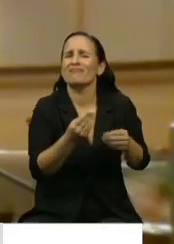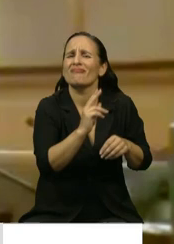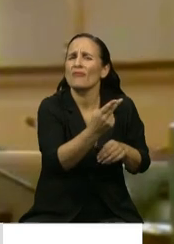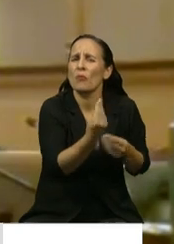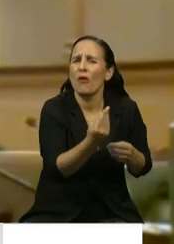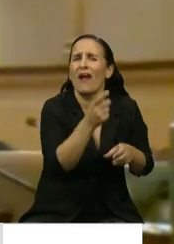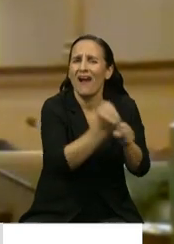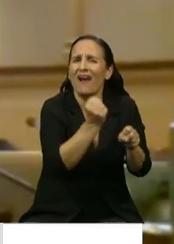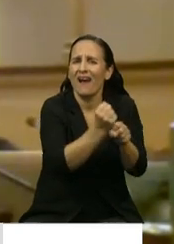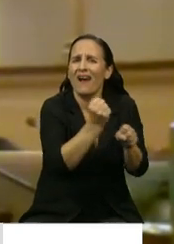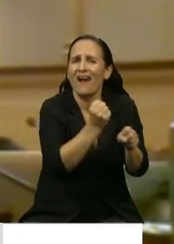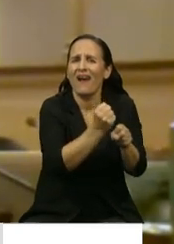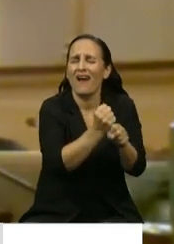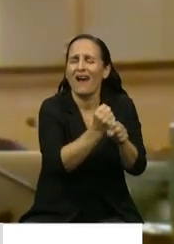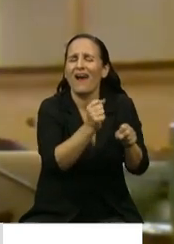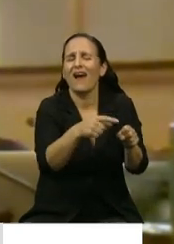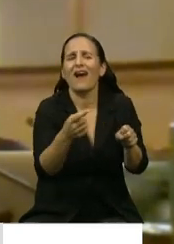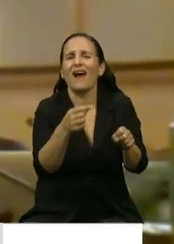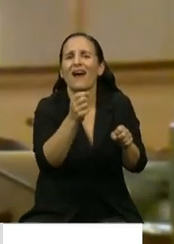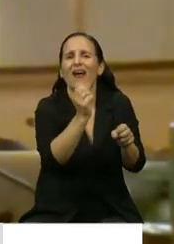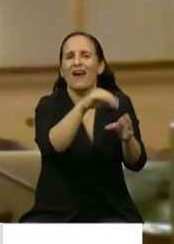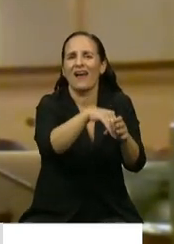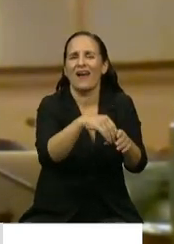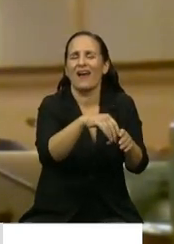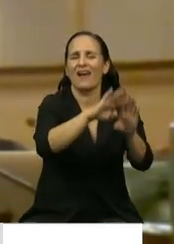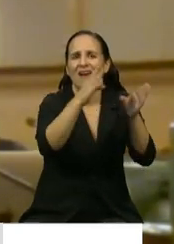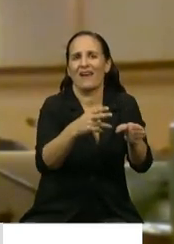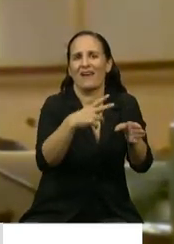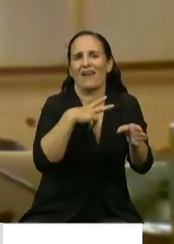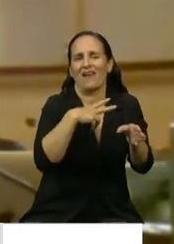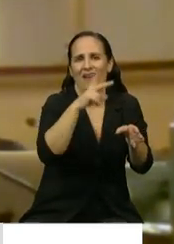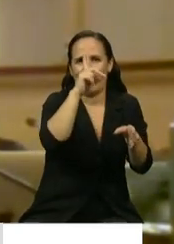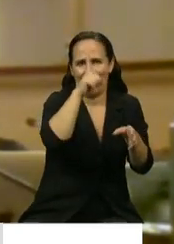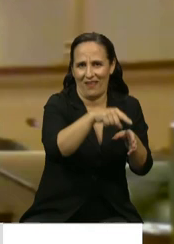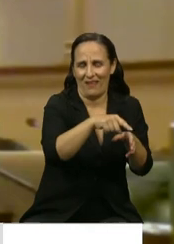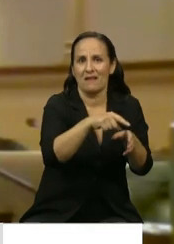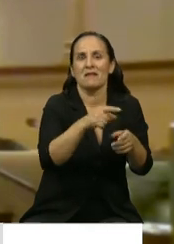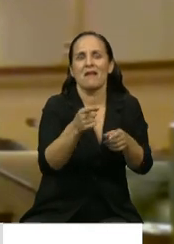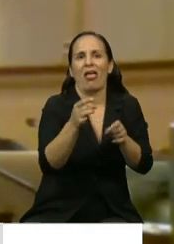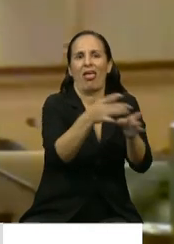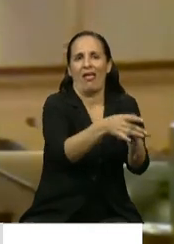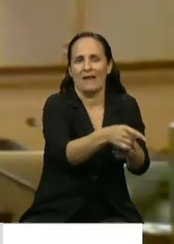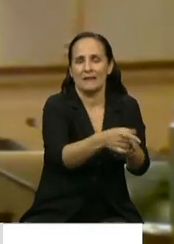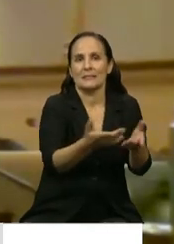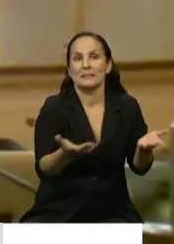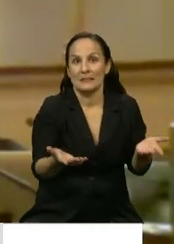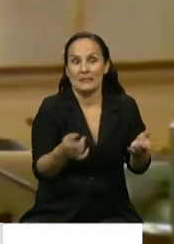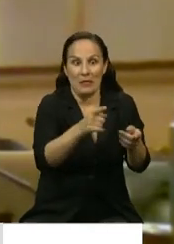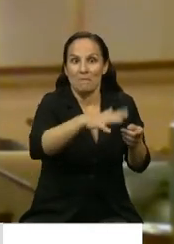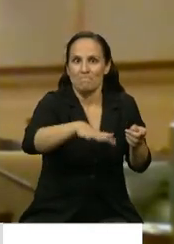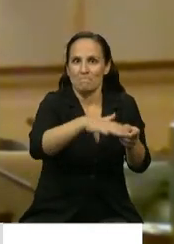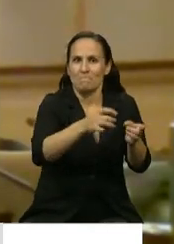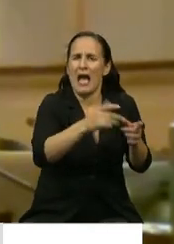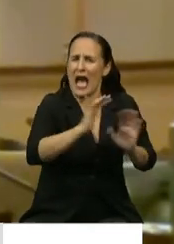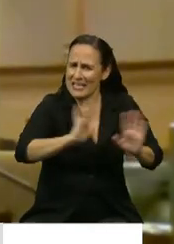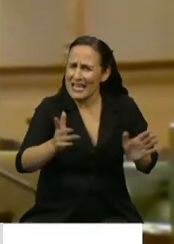a partir de su contagio en una clínica donde hubo otros contagios en circunstancias que hay una fiscal